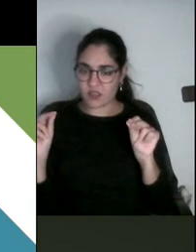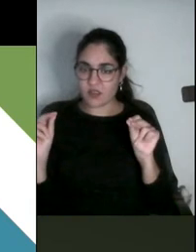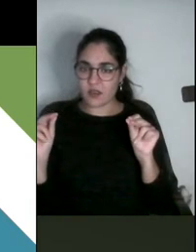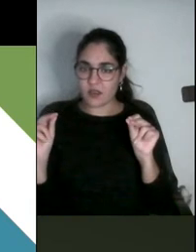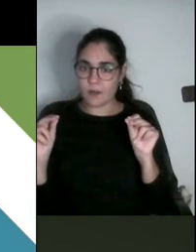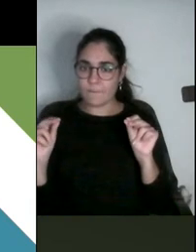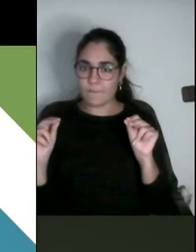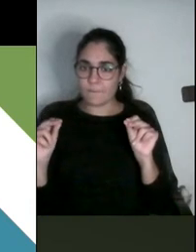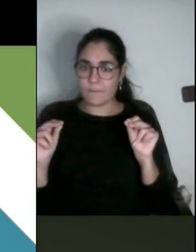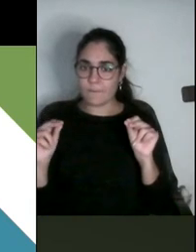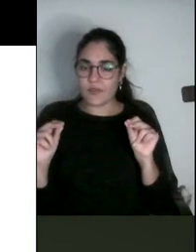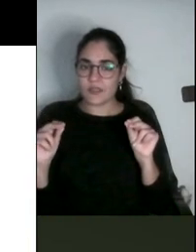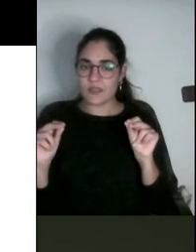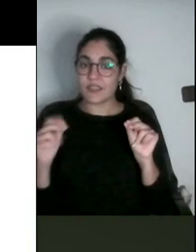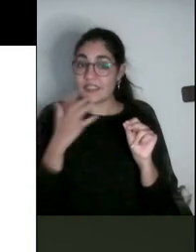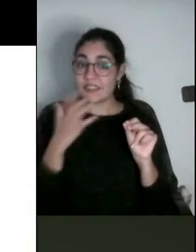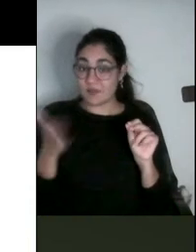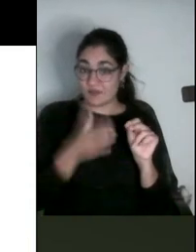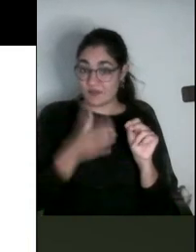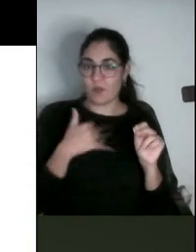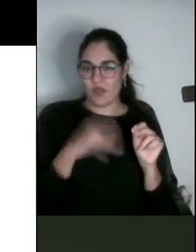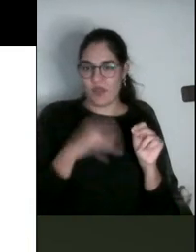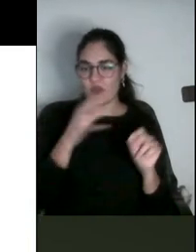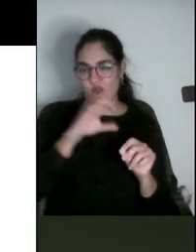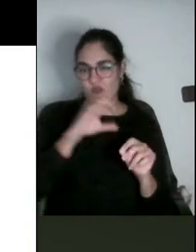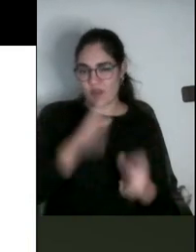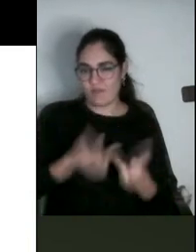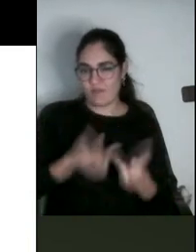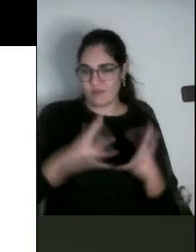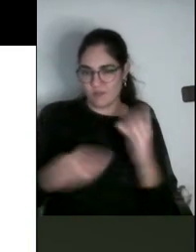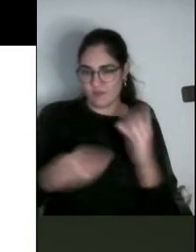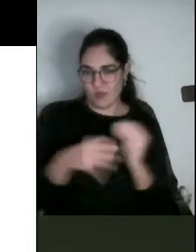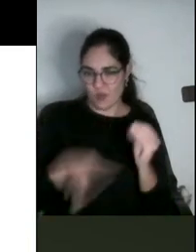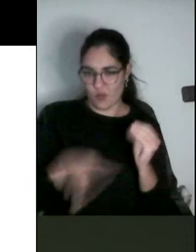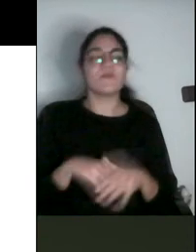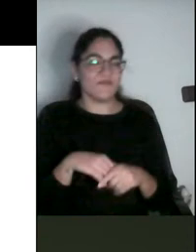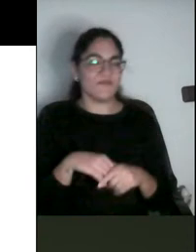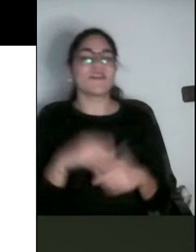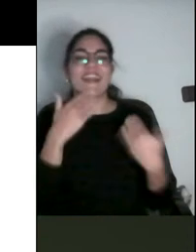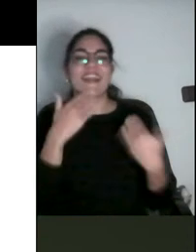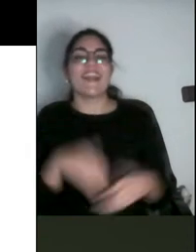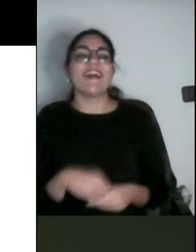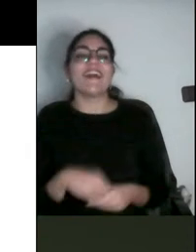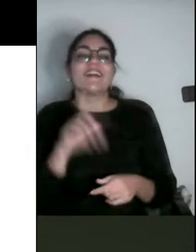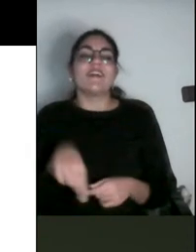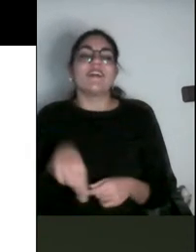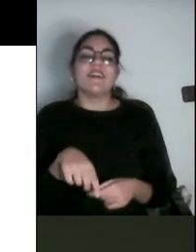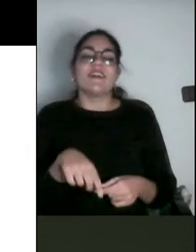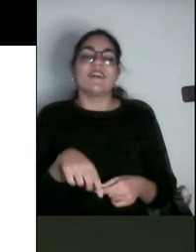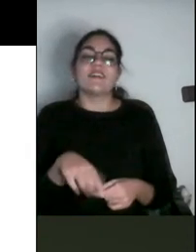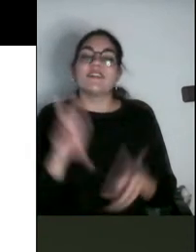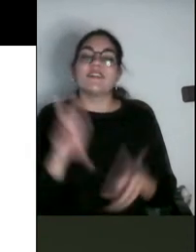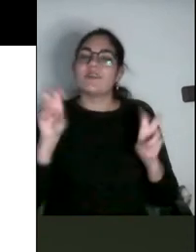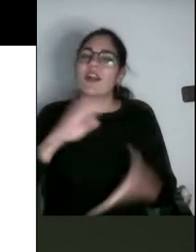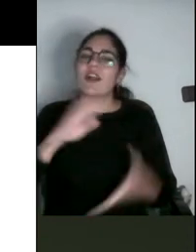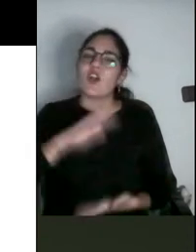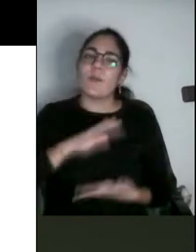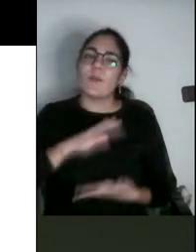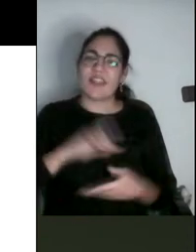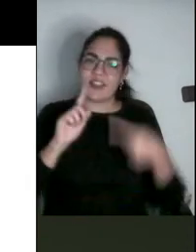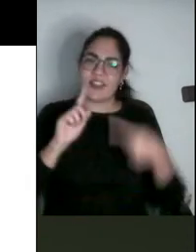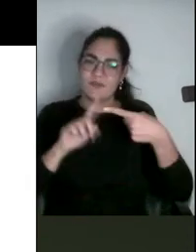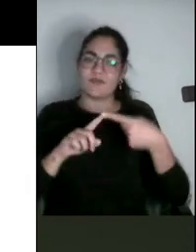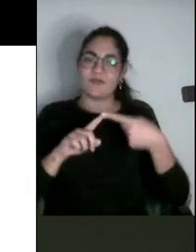Sí, pues si lo puedes dejar en el anterior. Sí. En cuanto a las competencias, lo que se planteaba es si es posible